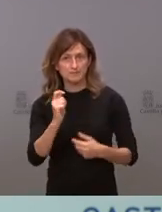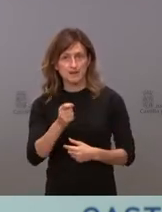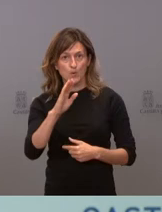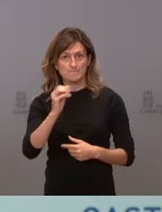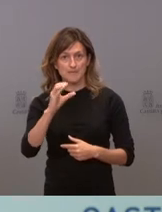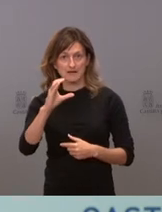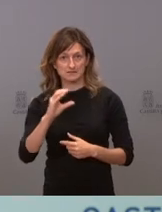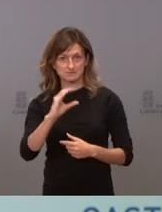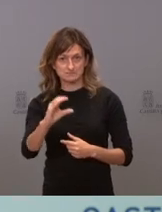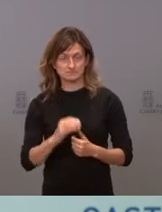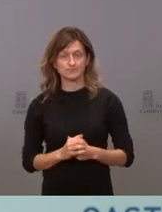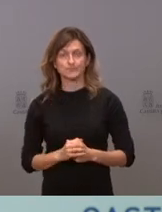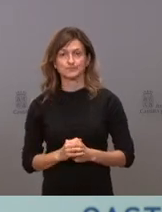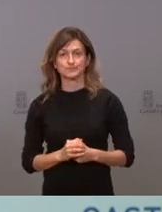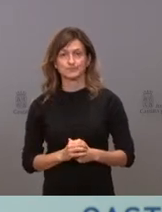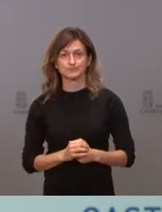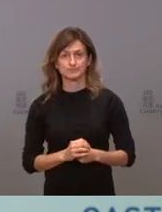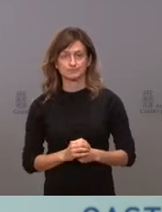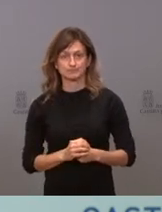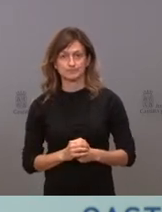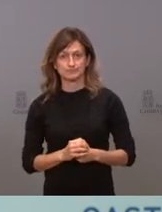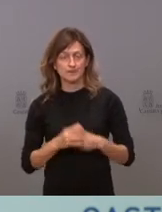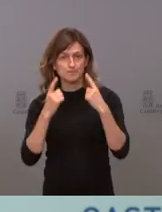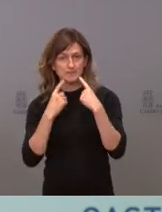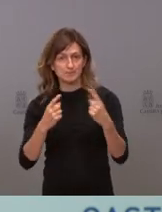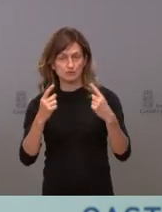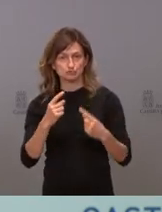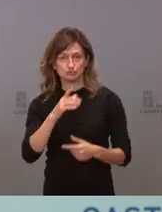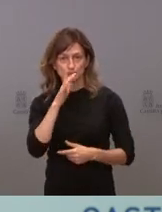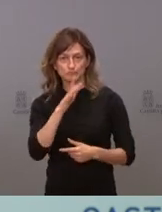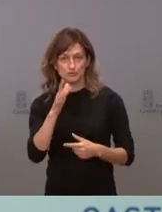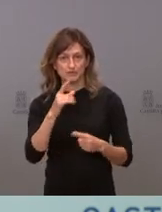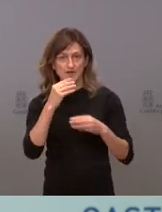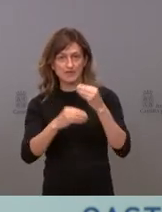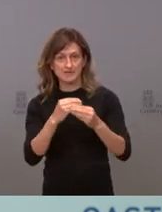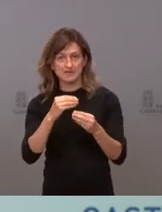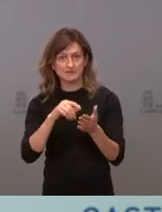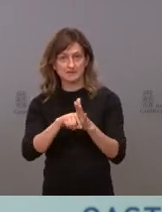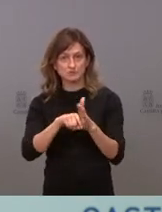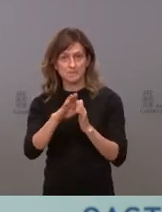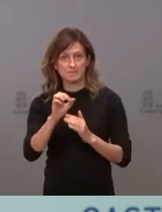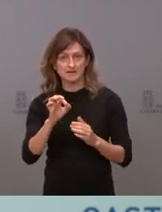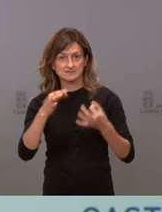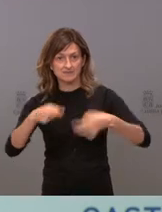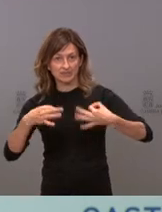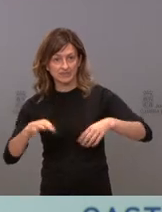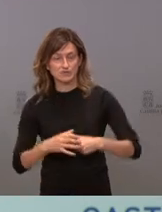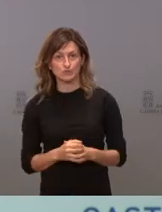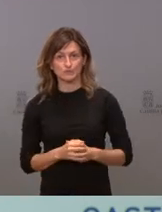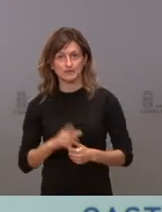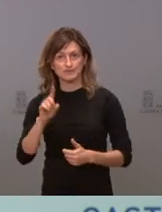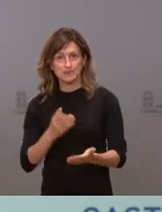PAC. Somos los primeros en simplificar la gestión de la PAC. Hemos